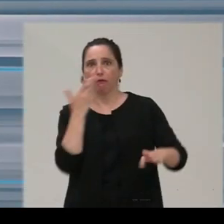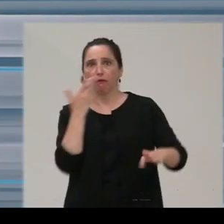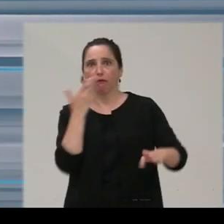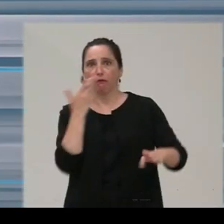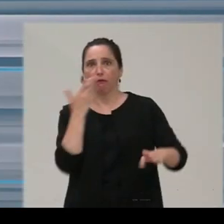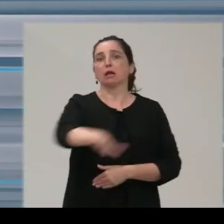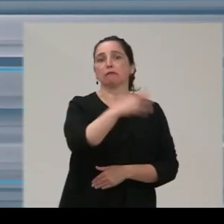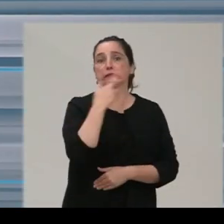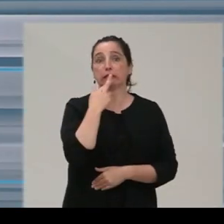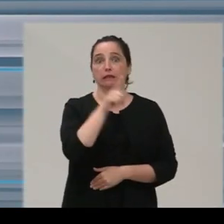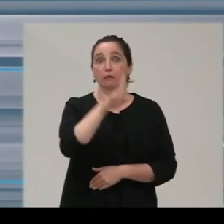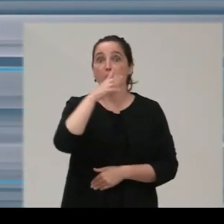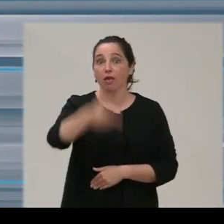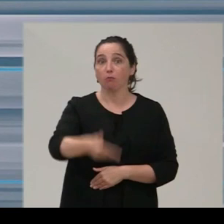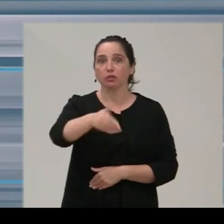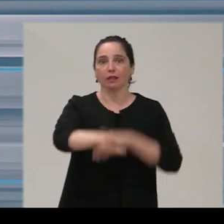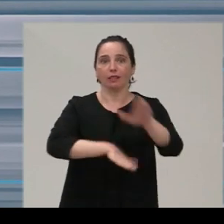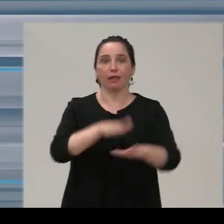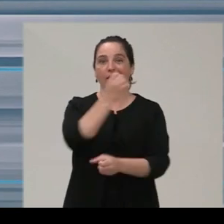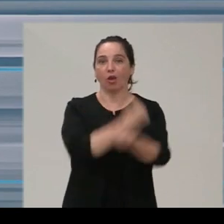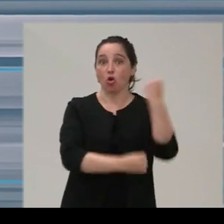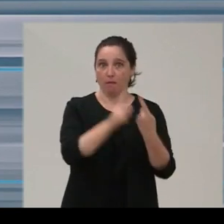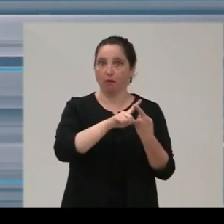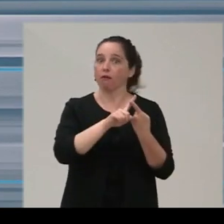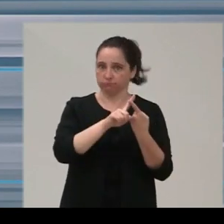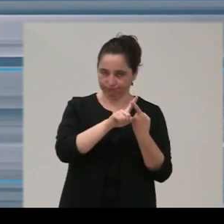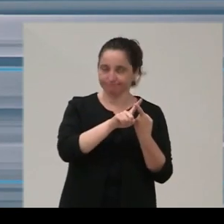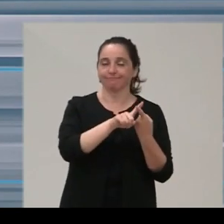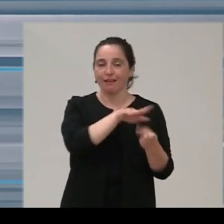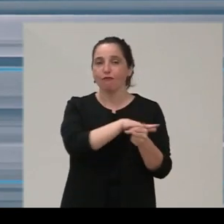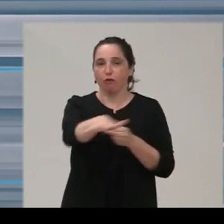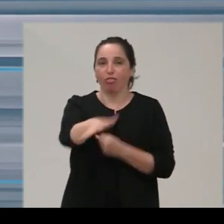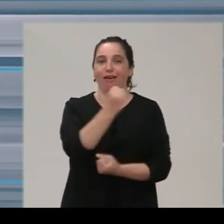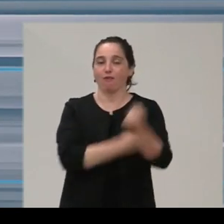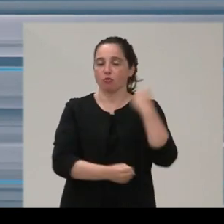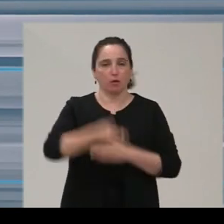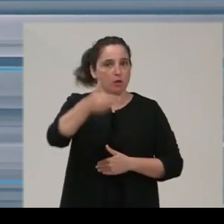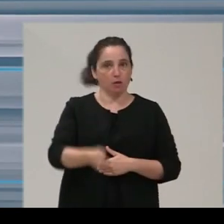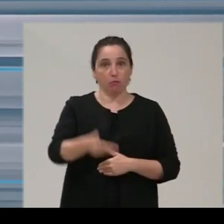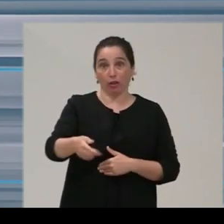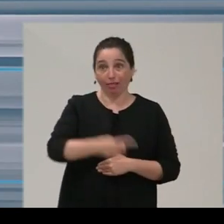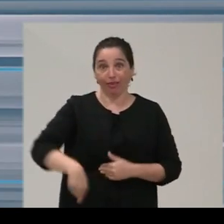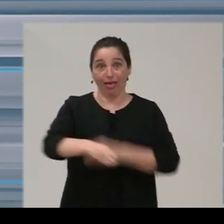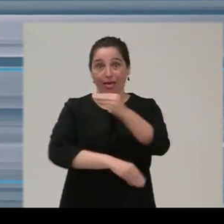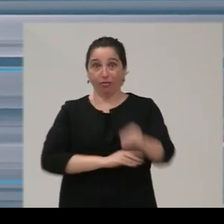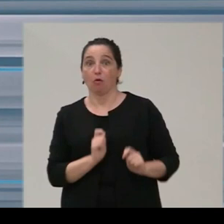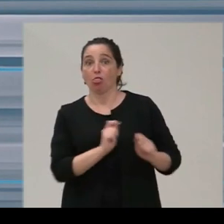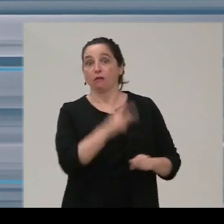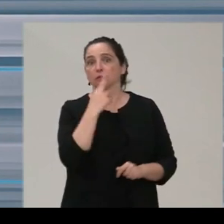eso la trascendencia económica regional de lo que hacemos aquí es determinante.